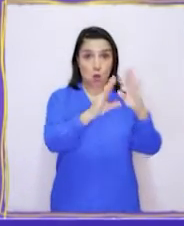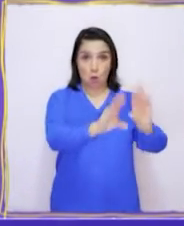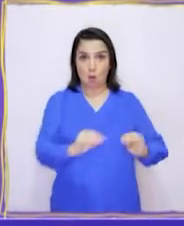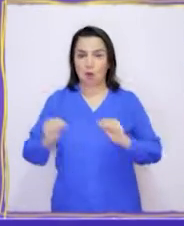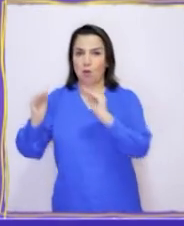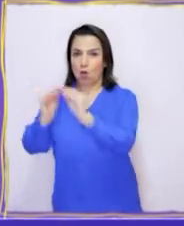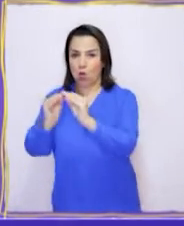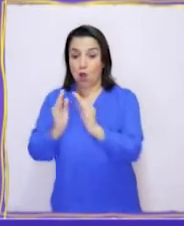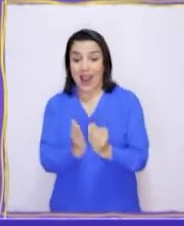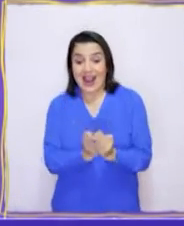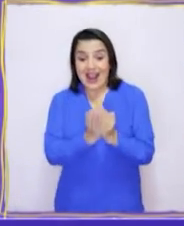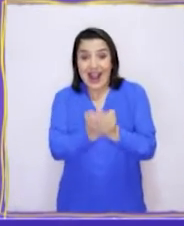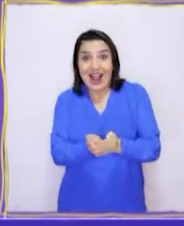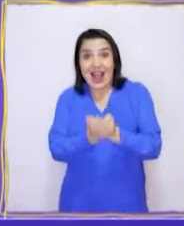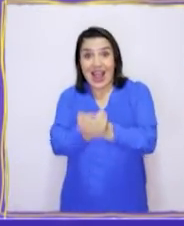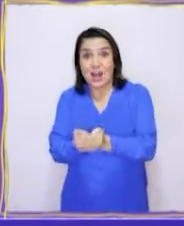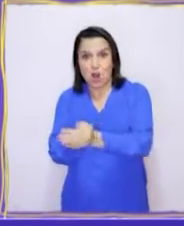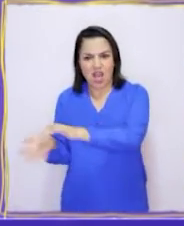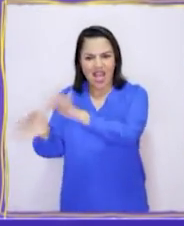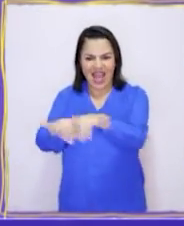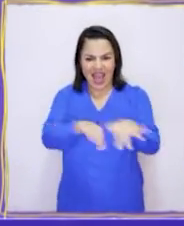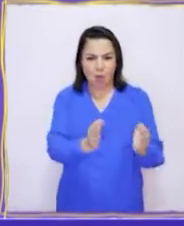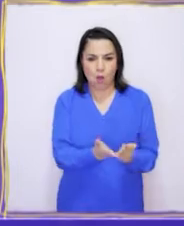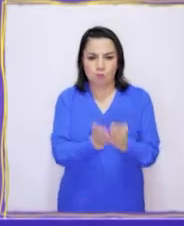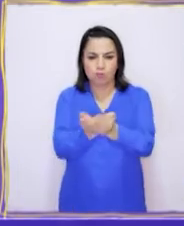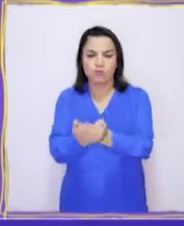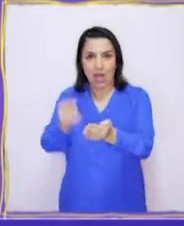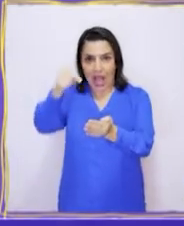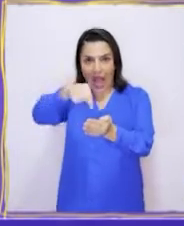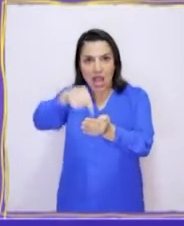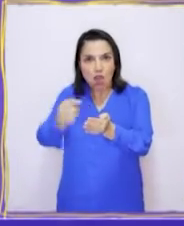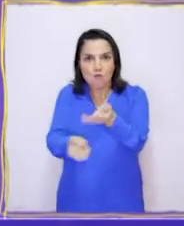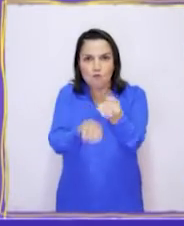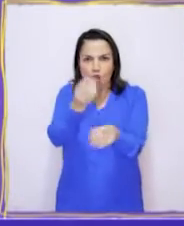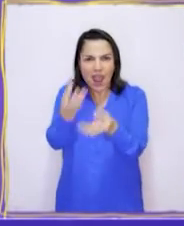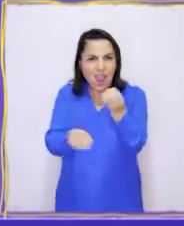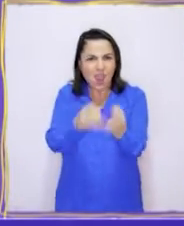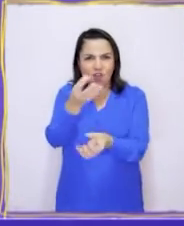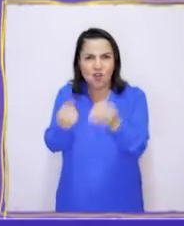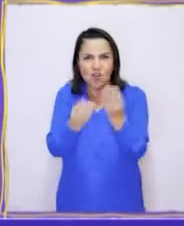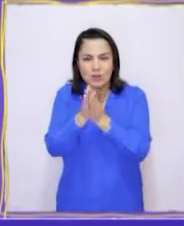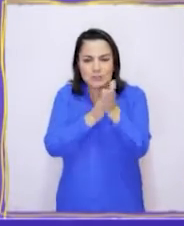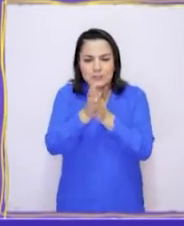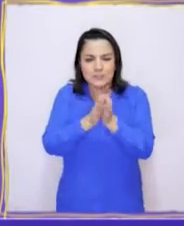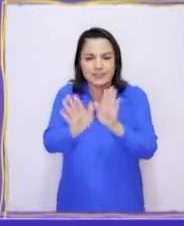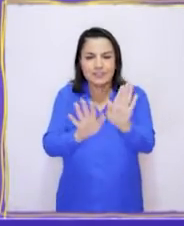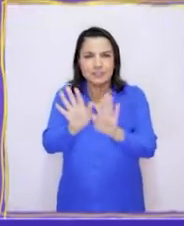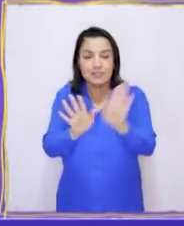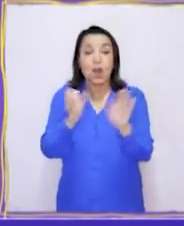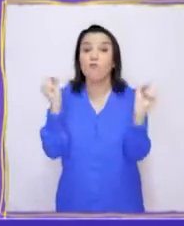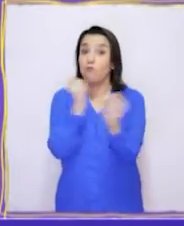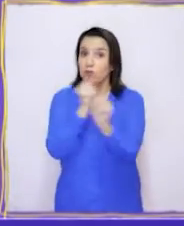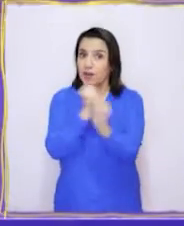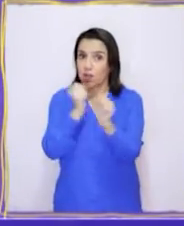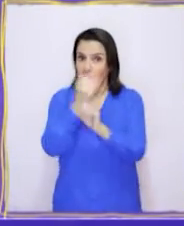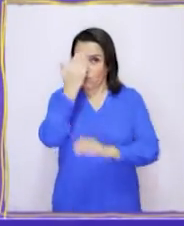navegantes de canoas que tenían fuego en el centro para poder enfrentar el duro clima.